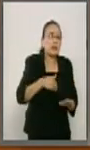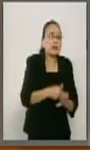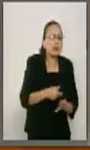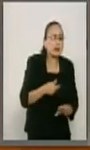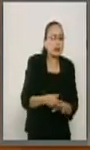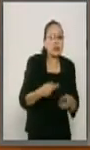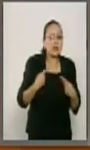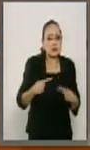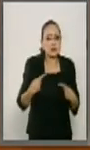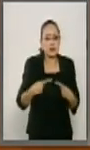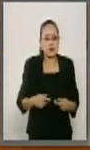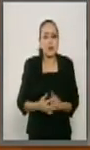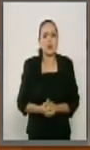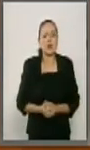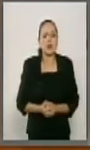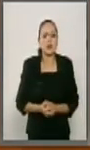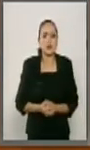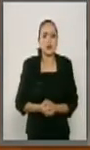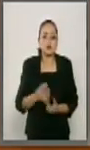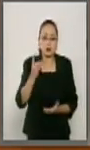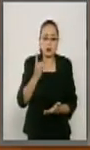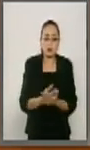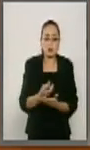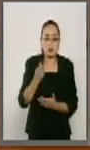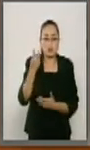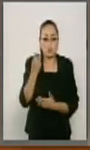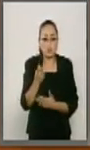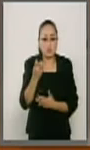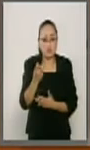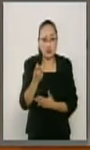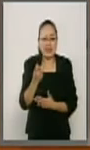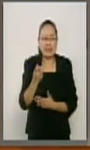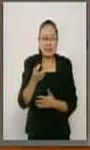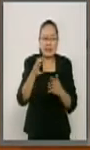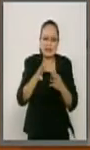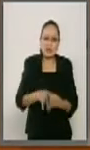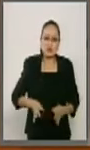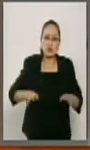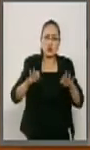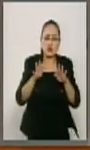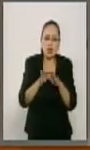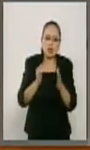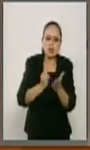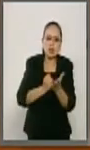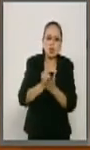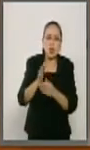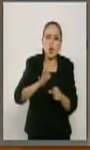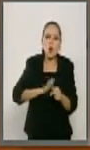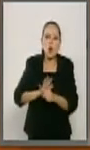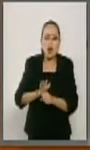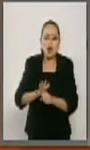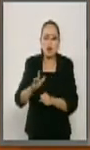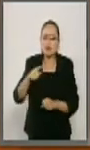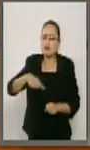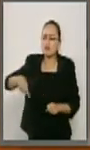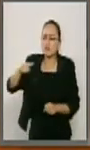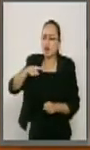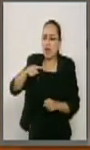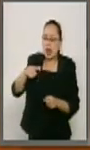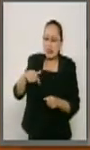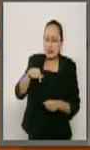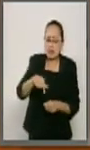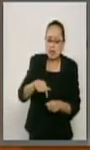Pero no solo eso, también está en juego nuestra ya debilitada creabilidad como poder